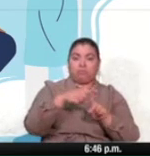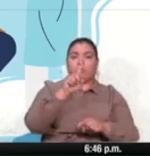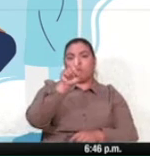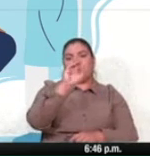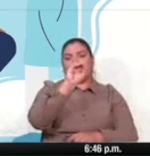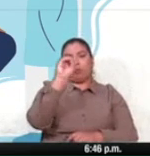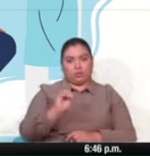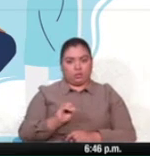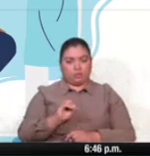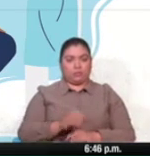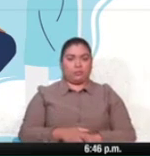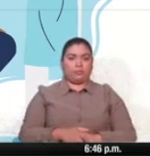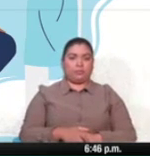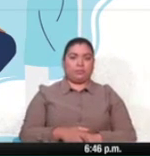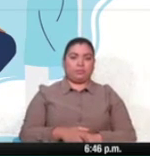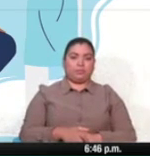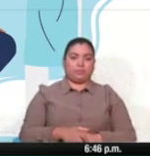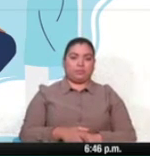1%.